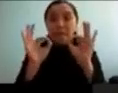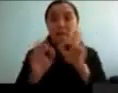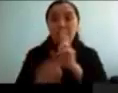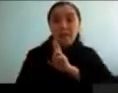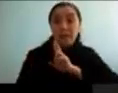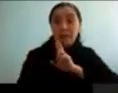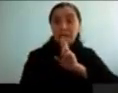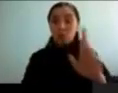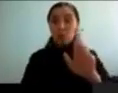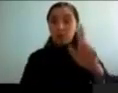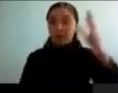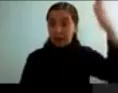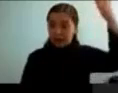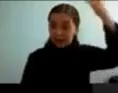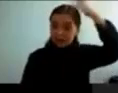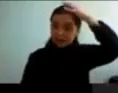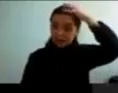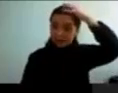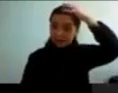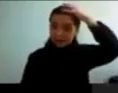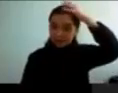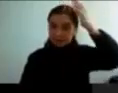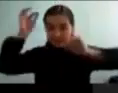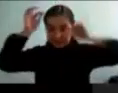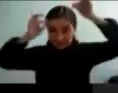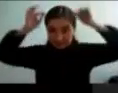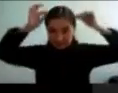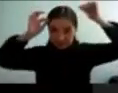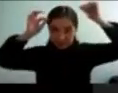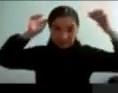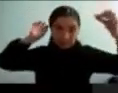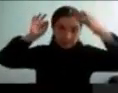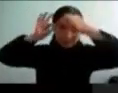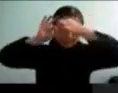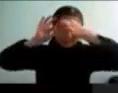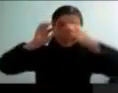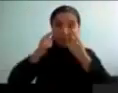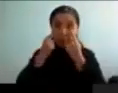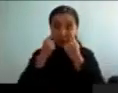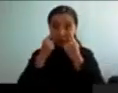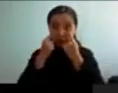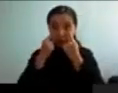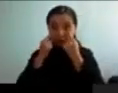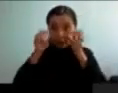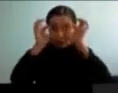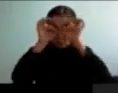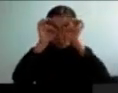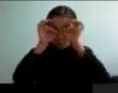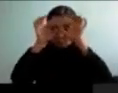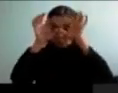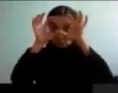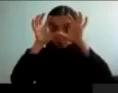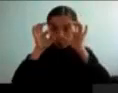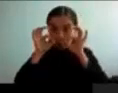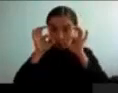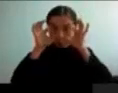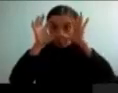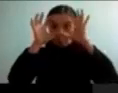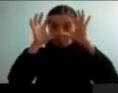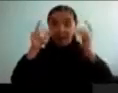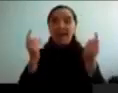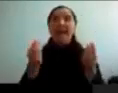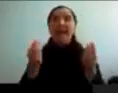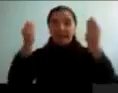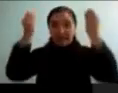cerebro. Hay una relación perfecta entre cómo varía el límbro pupilar y cómo es la neurotransmisión finalmente neuroanálgica